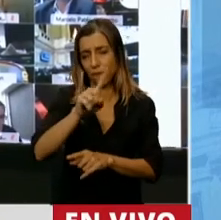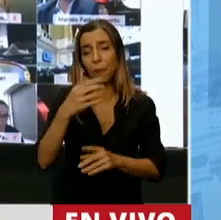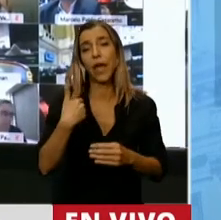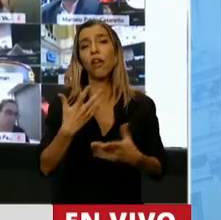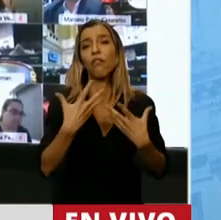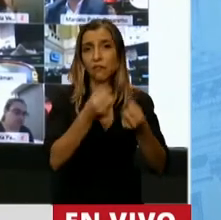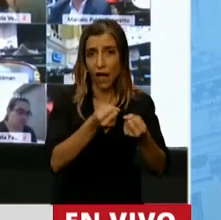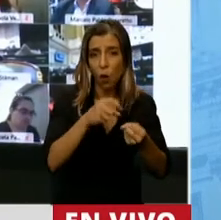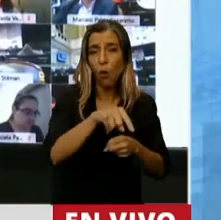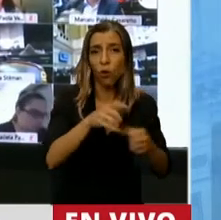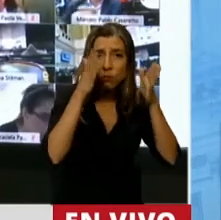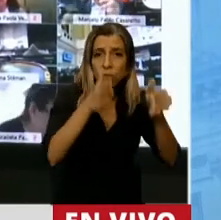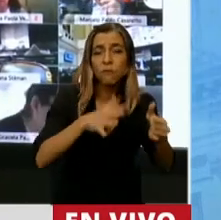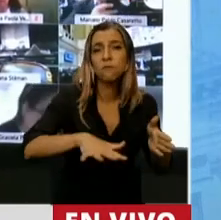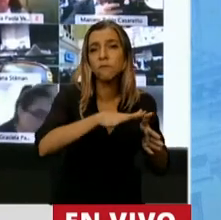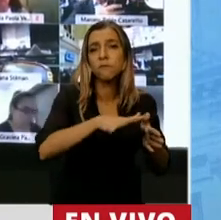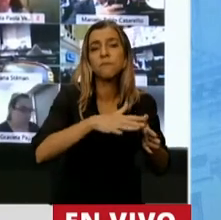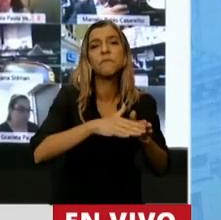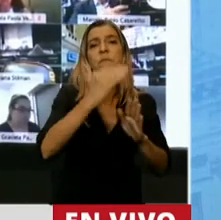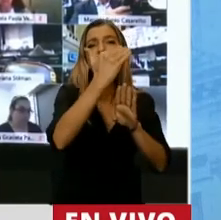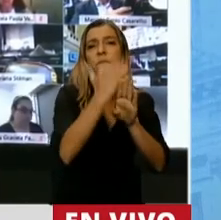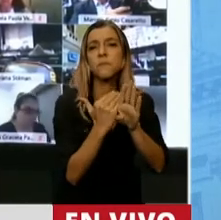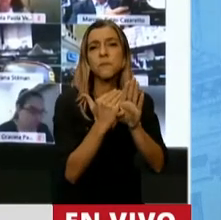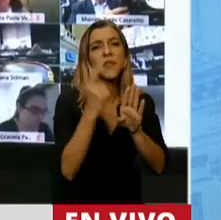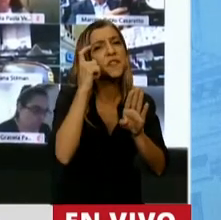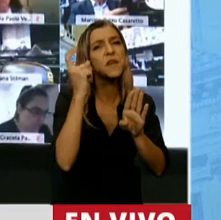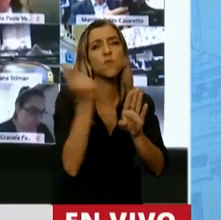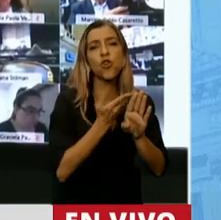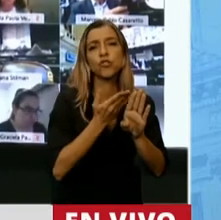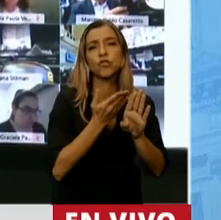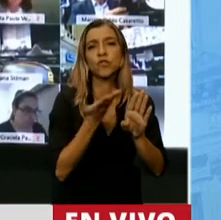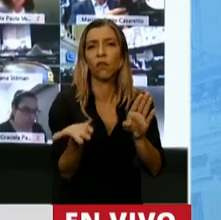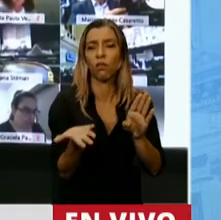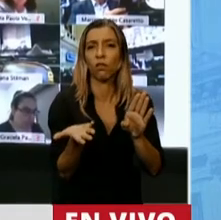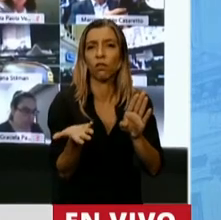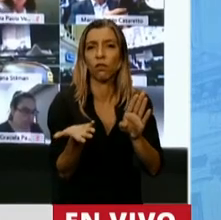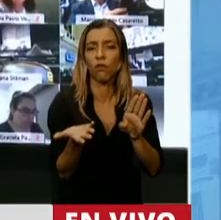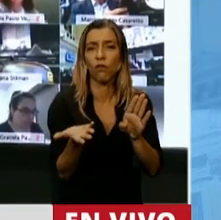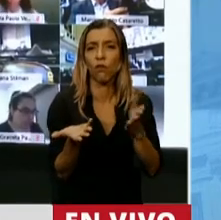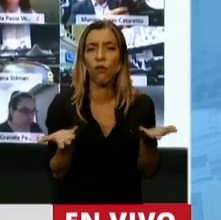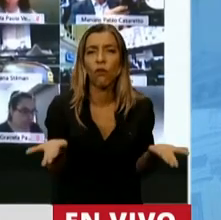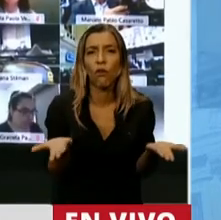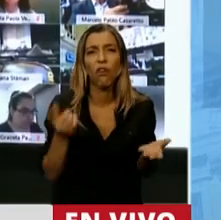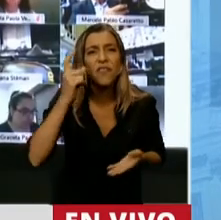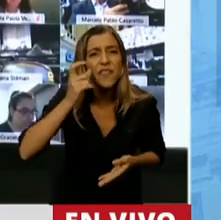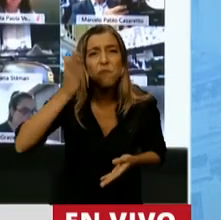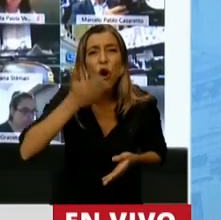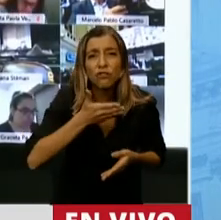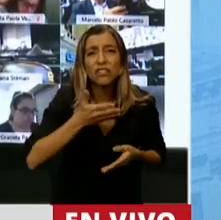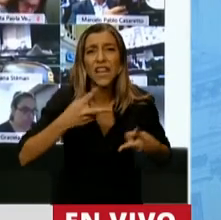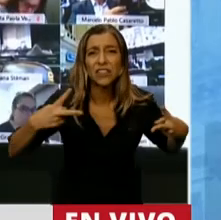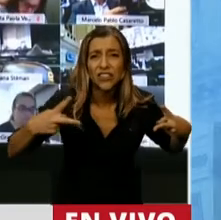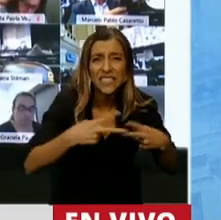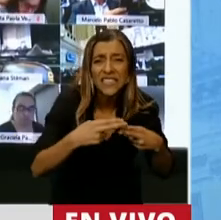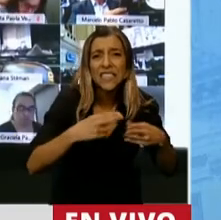salud pierde el 10% del presupuesto, Presidente, 10% de recortes